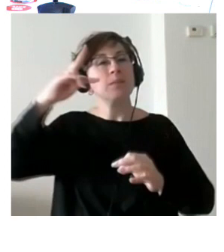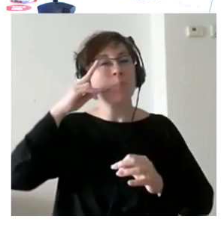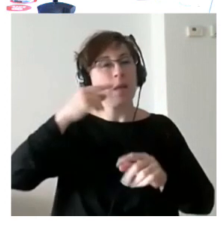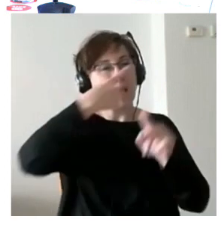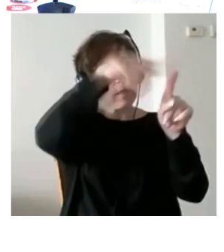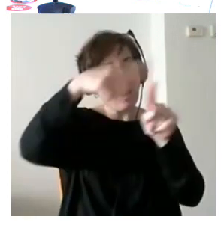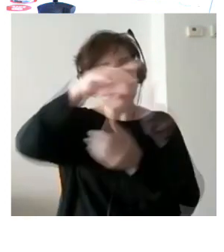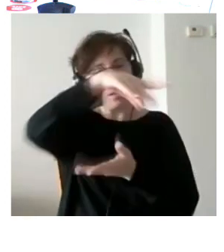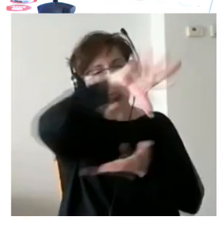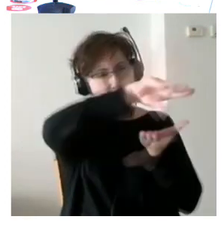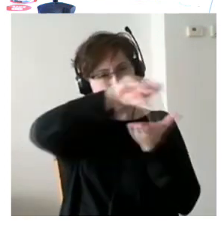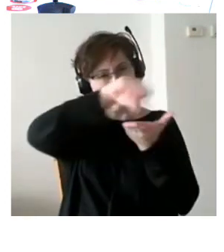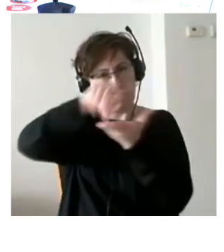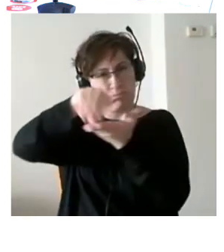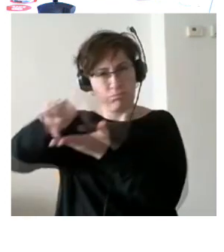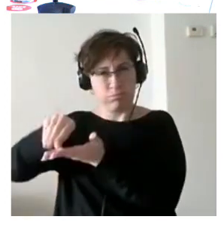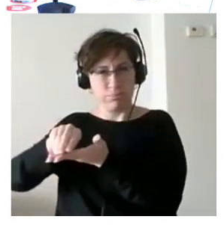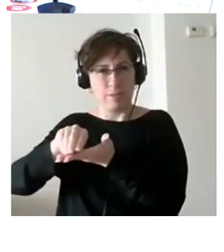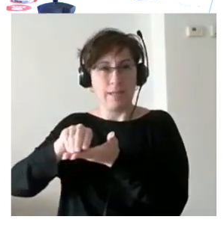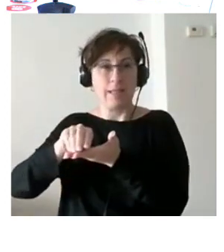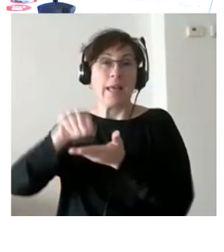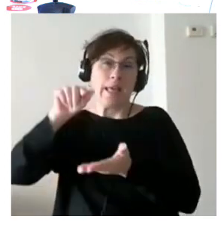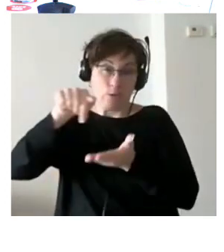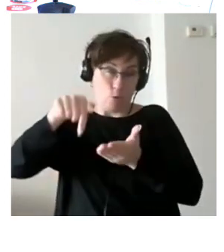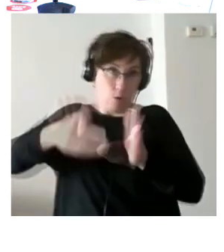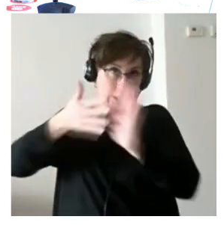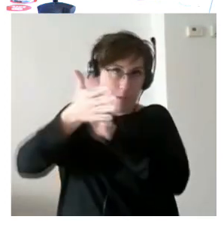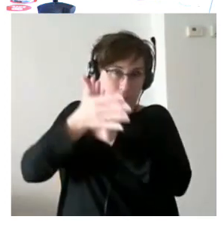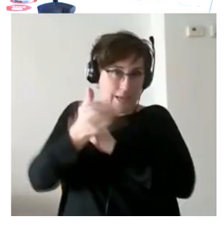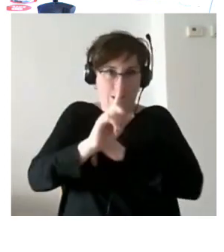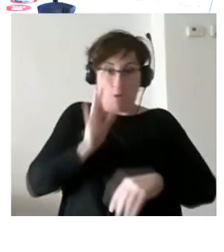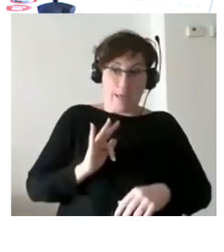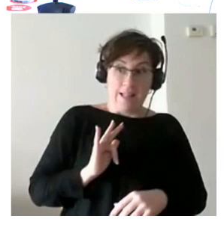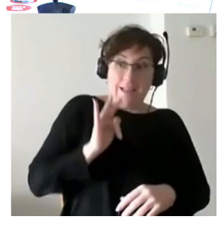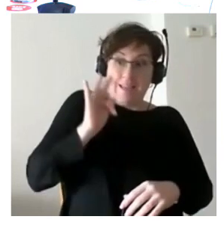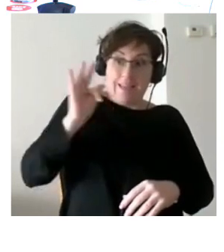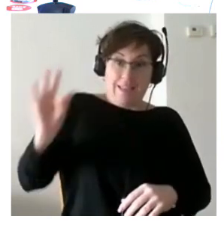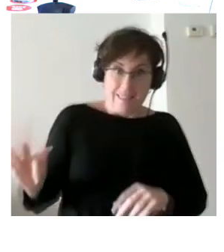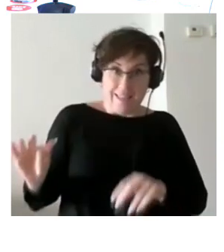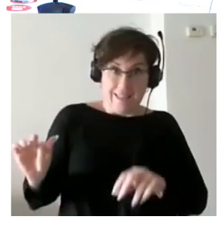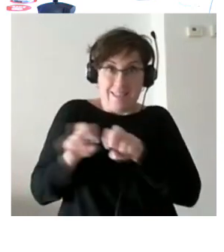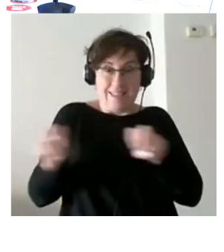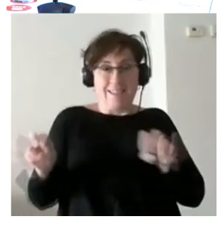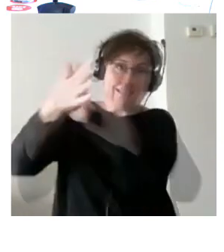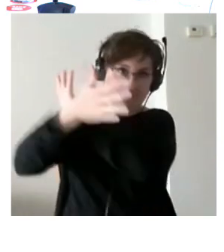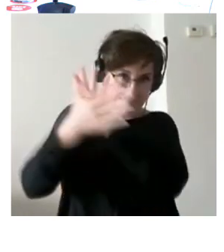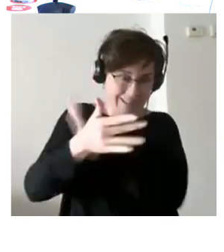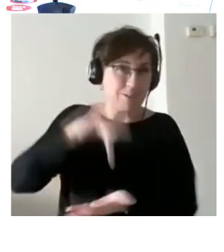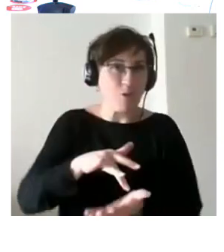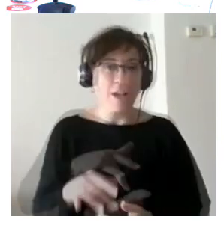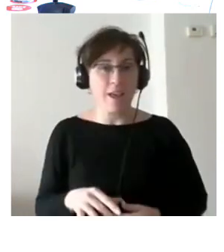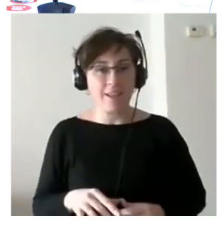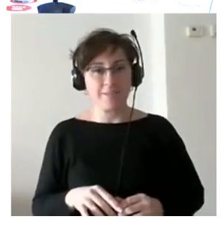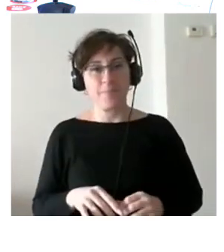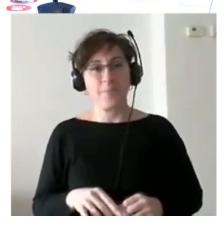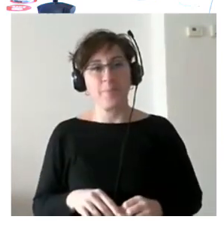que bueno es verdad que esto no os voy a contar aquí porque luego ya en siguiente mesa se van a encargar de contaroslo y luego